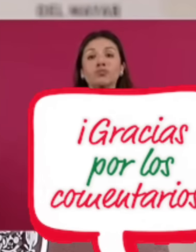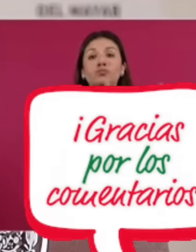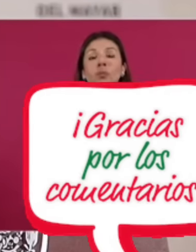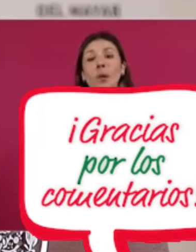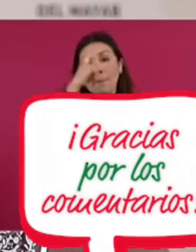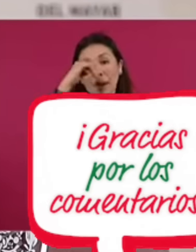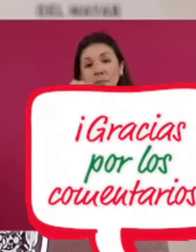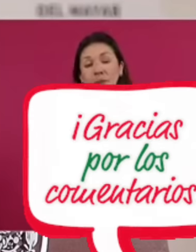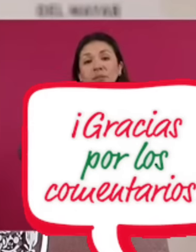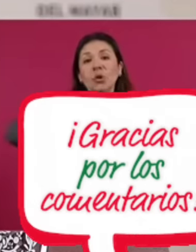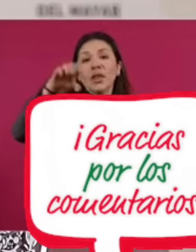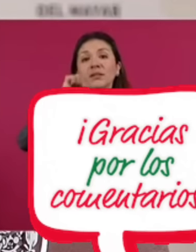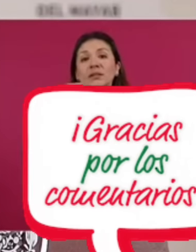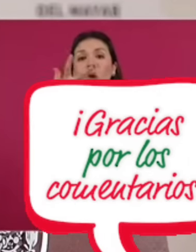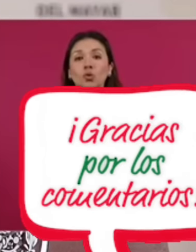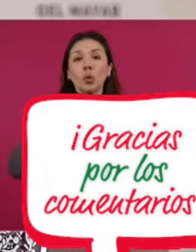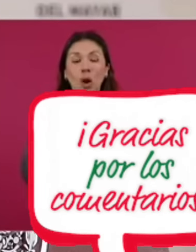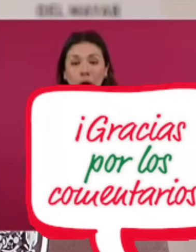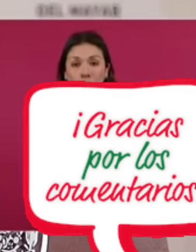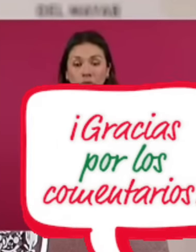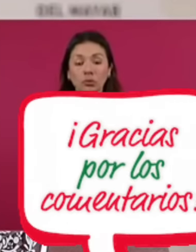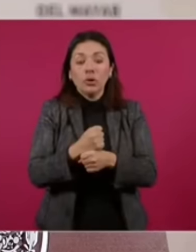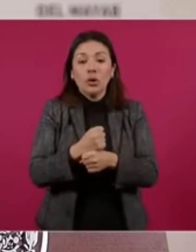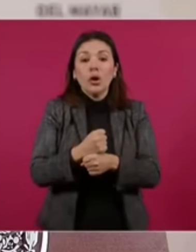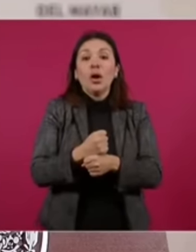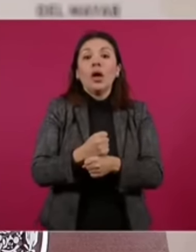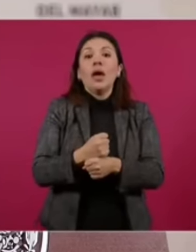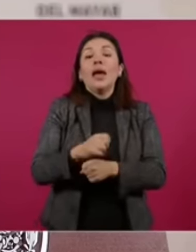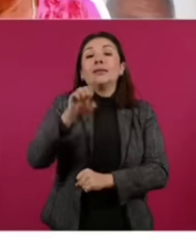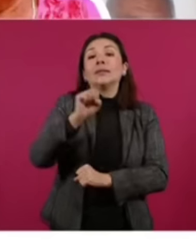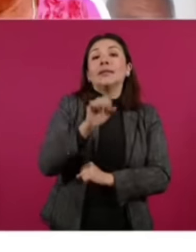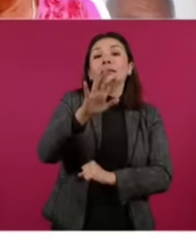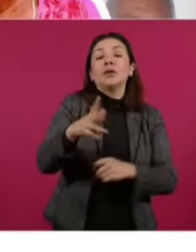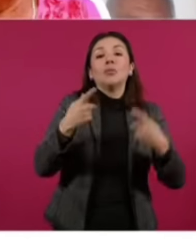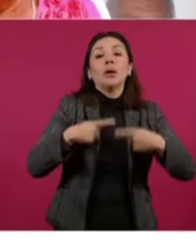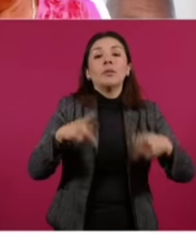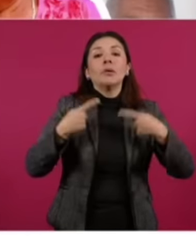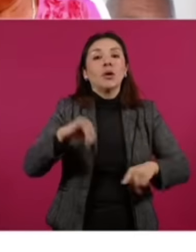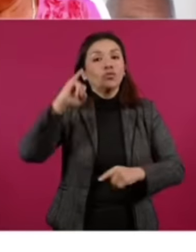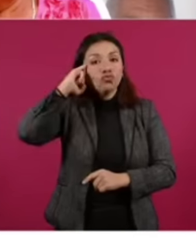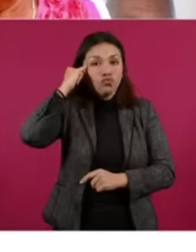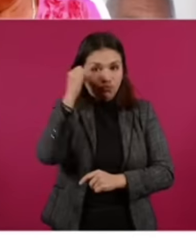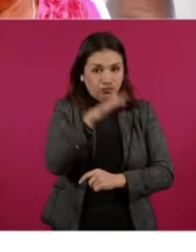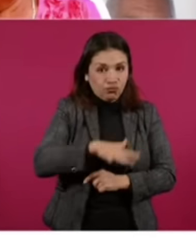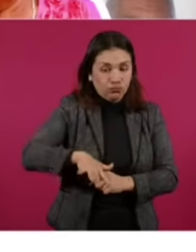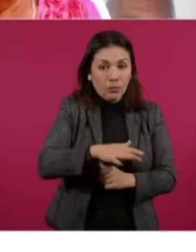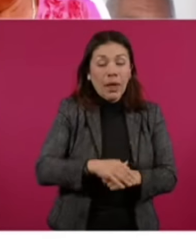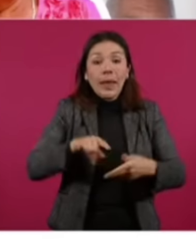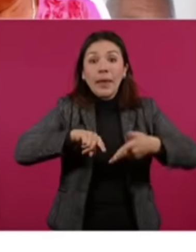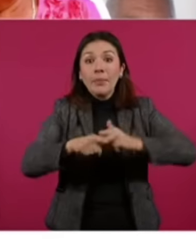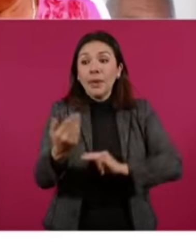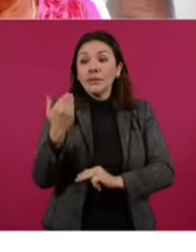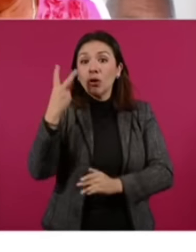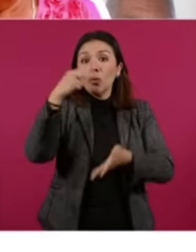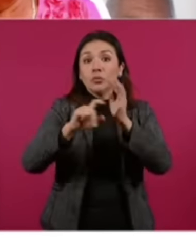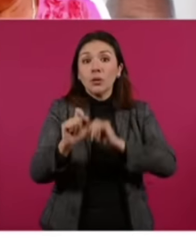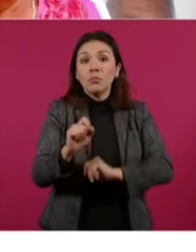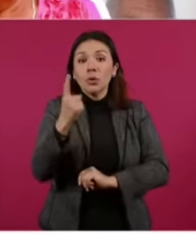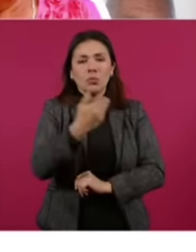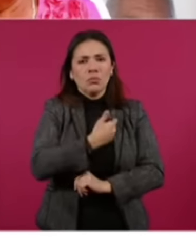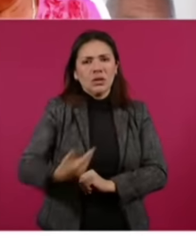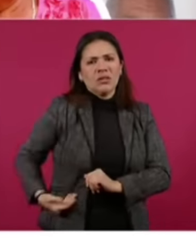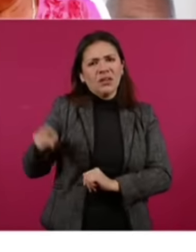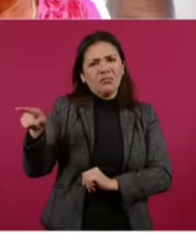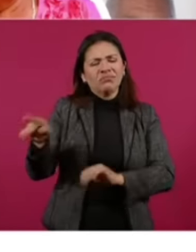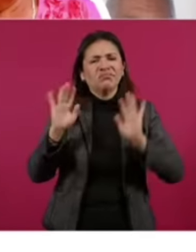a los 68 años y a los 65 para la población indígena. A partir del 2021, el presidente tomó la